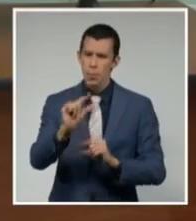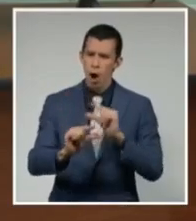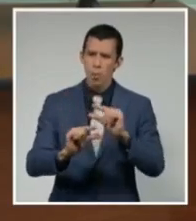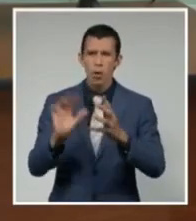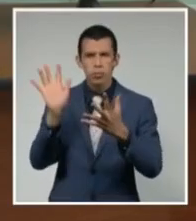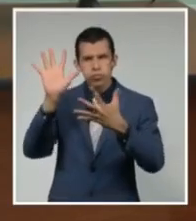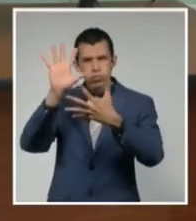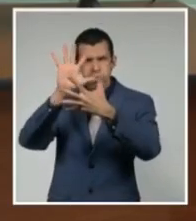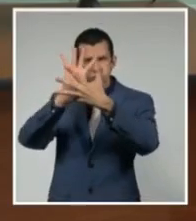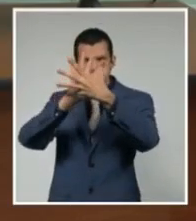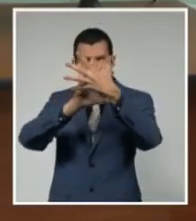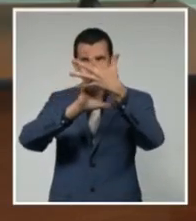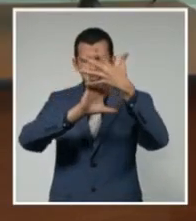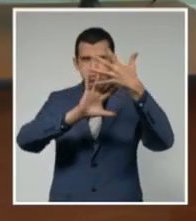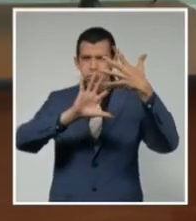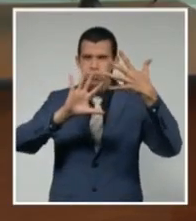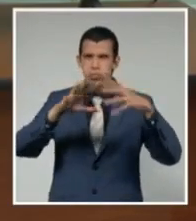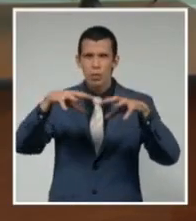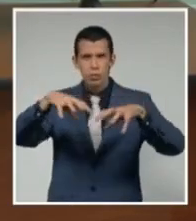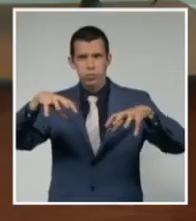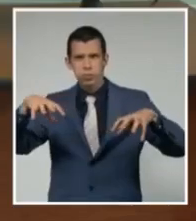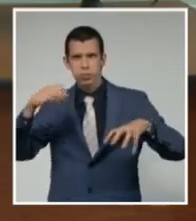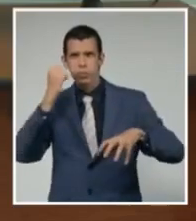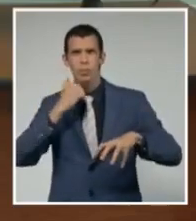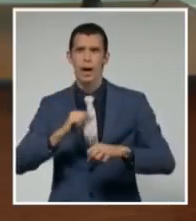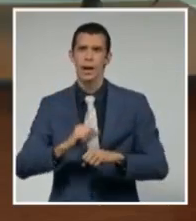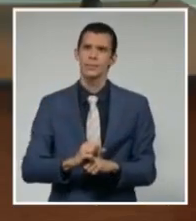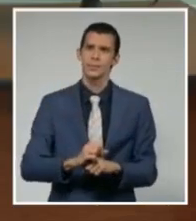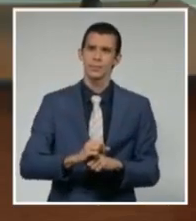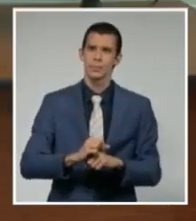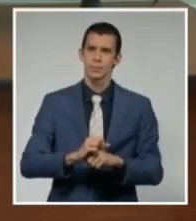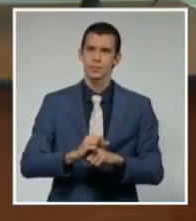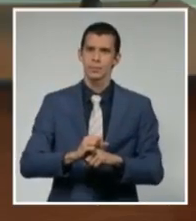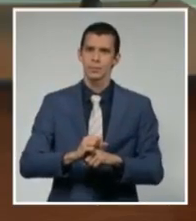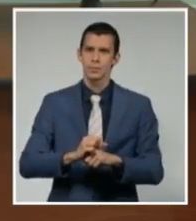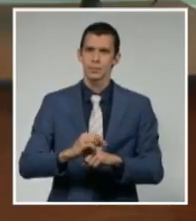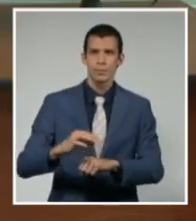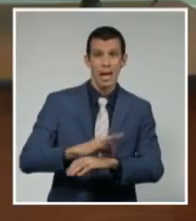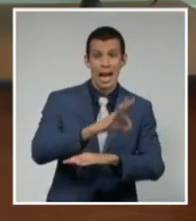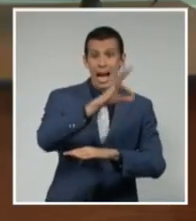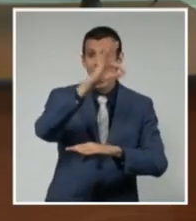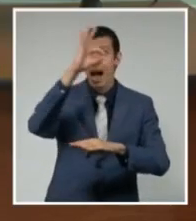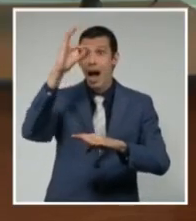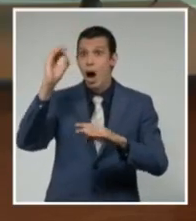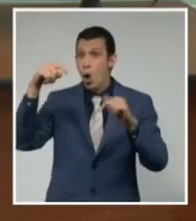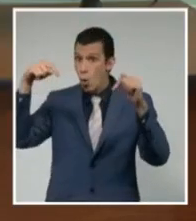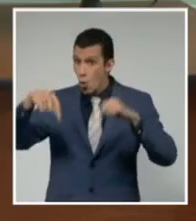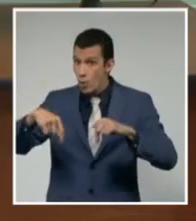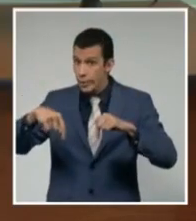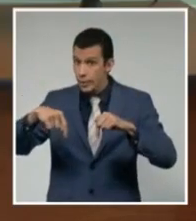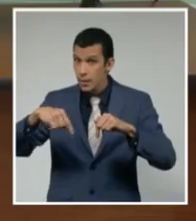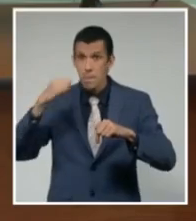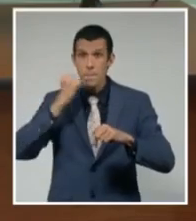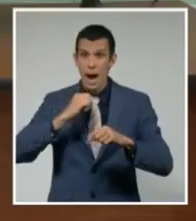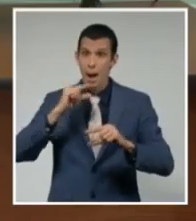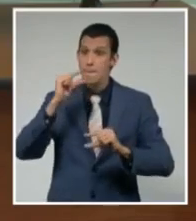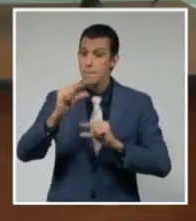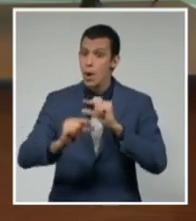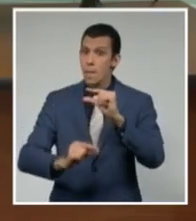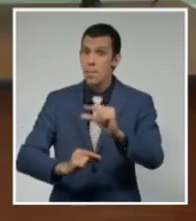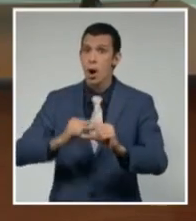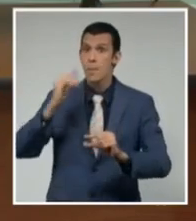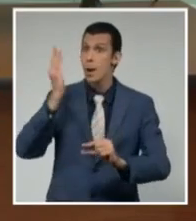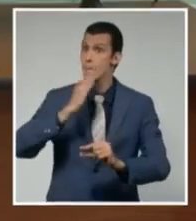Van a irse incrementando a lo largo del día de hoy para ser fuertes e intensas en algunas localidades. Y esto es un problema que es